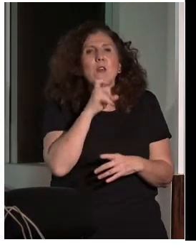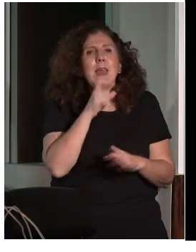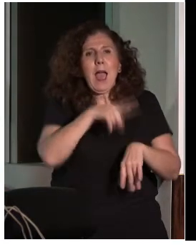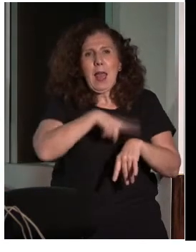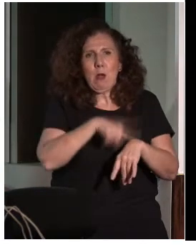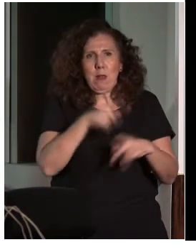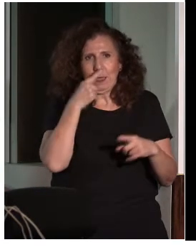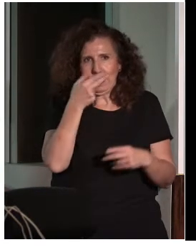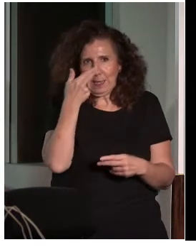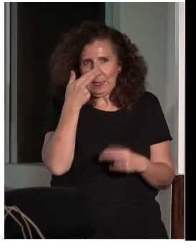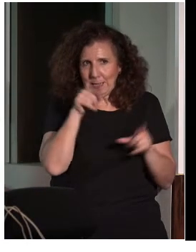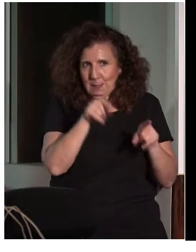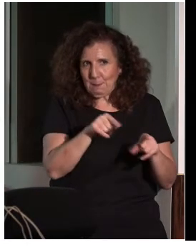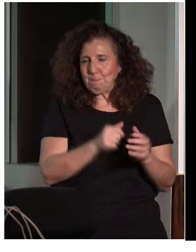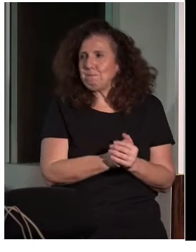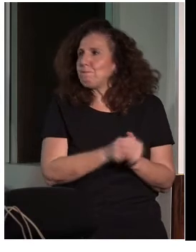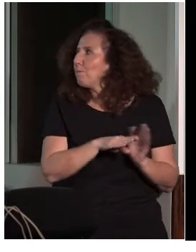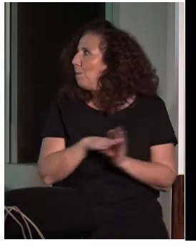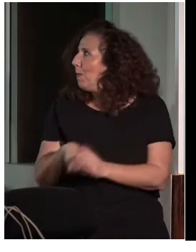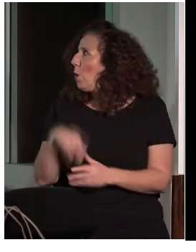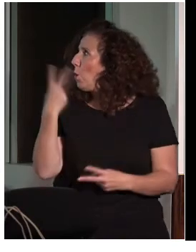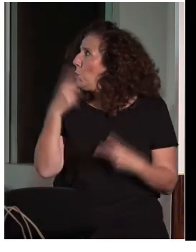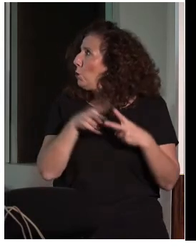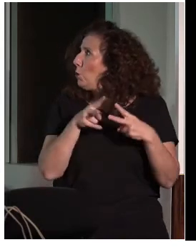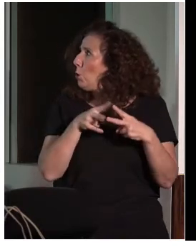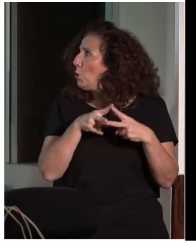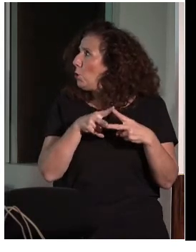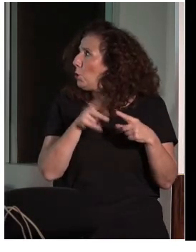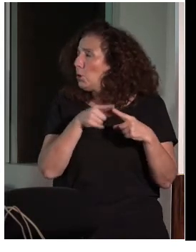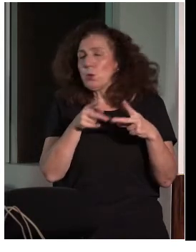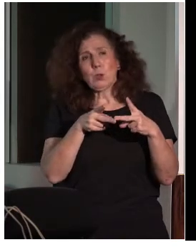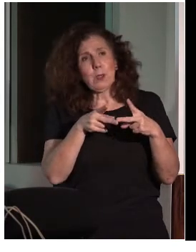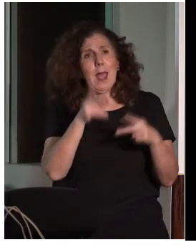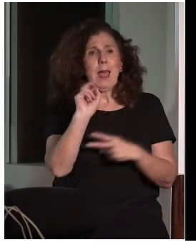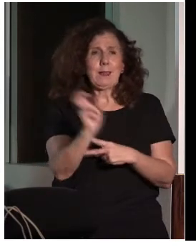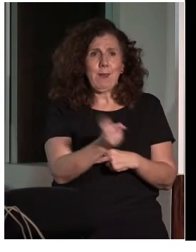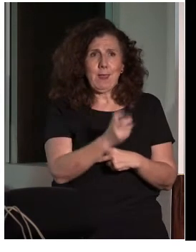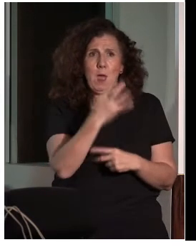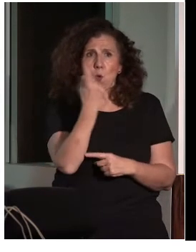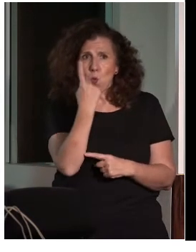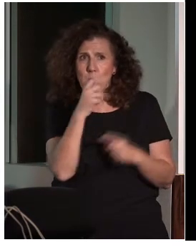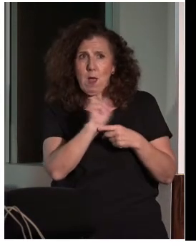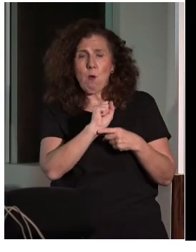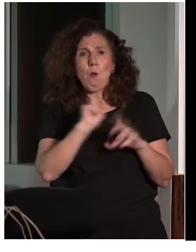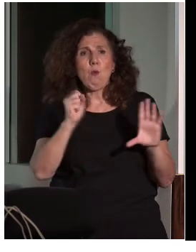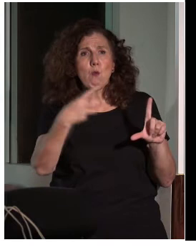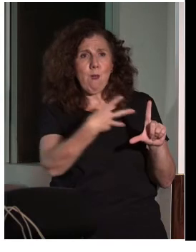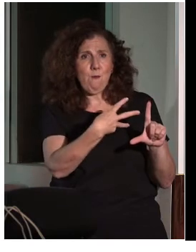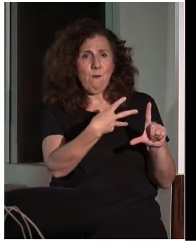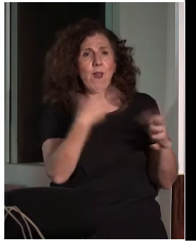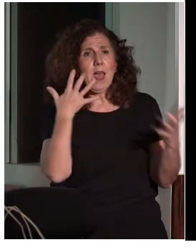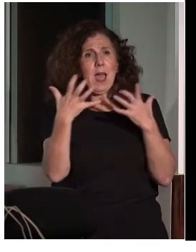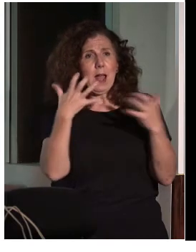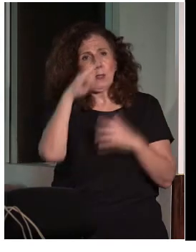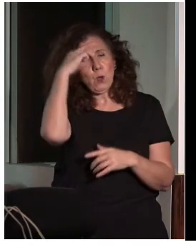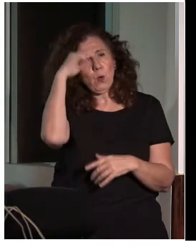Bueno, esta sería las actividades. Nosotros tenemos la actividad por excelencia. Tenemos una página web que es Arte y Cultura Fundación